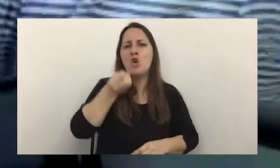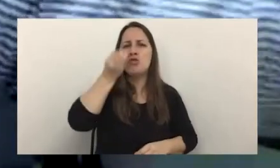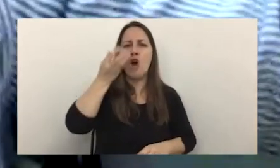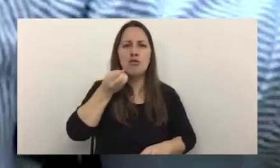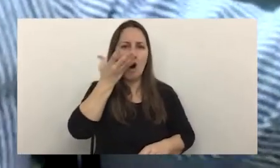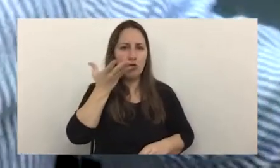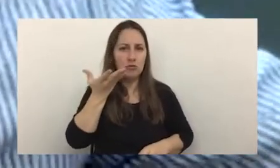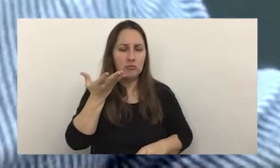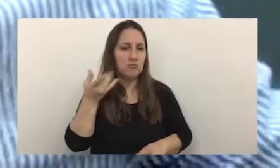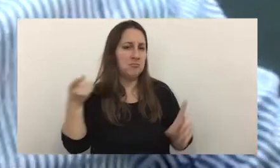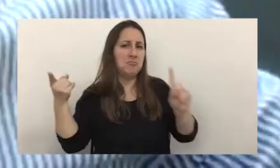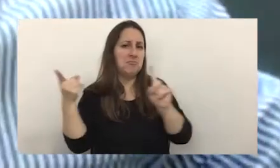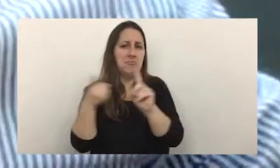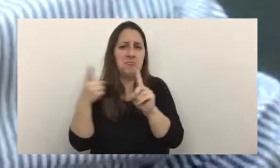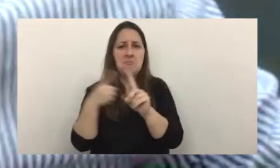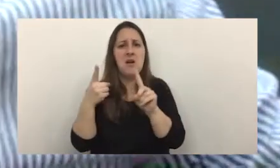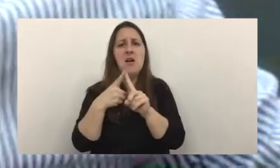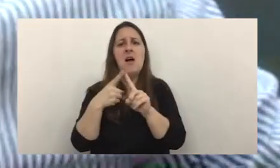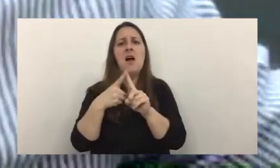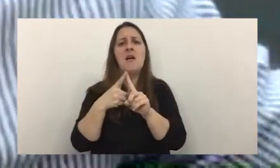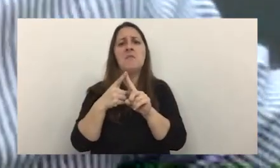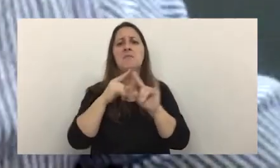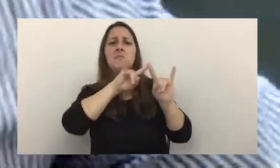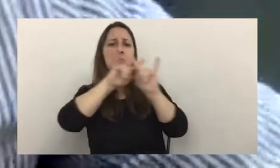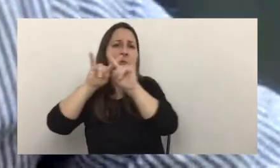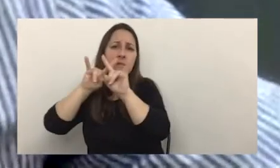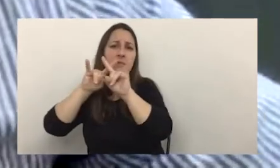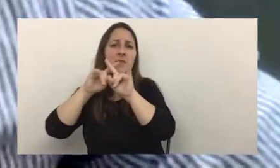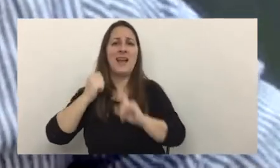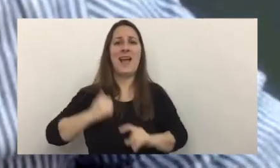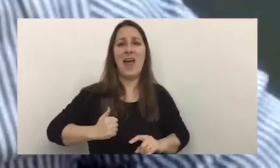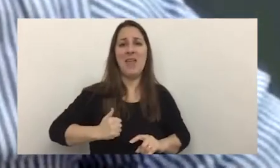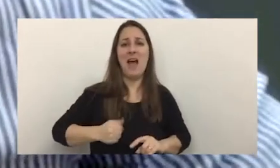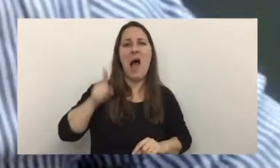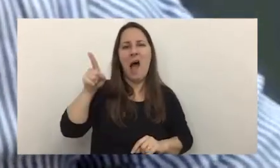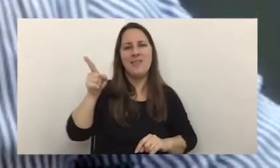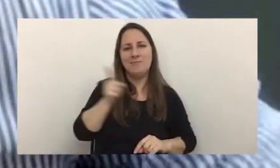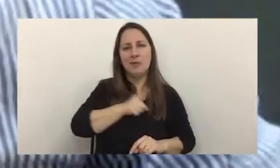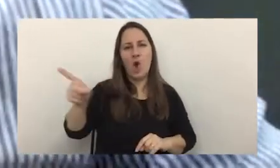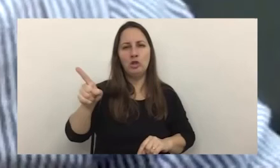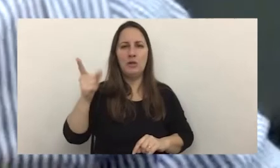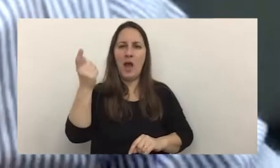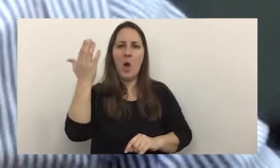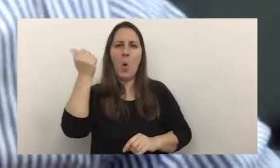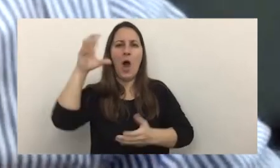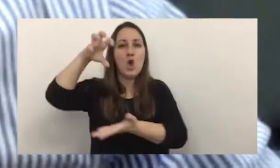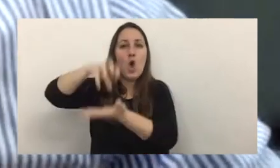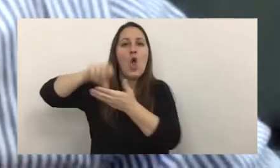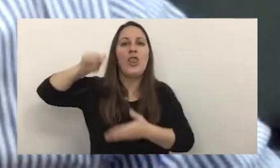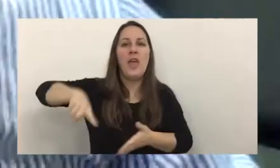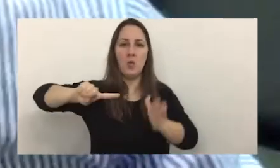conectamos a una plataforma en Canadá y de ahí atacamos a un banco en el centro porteño